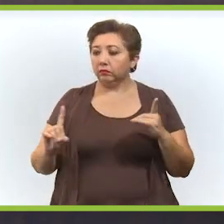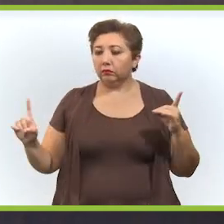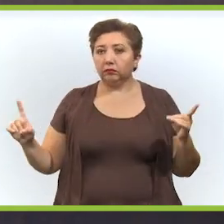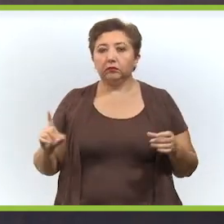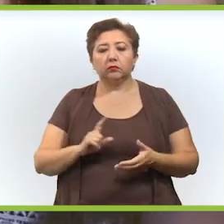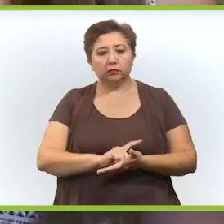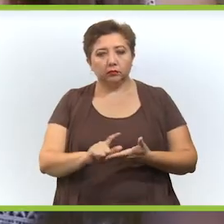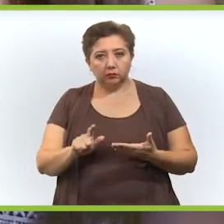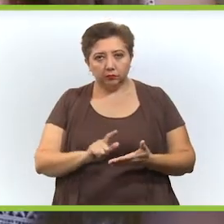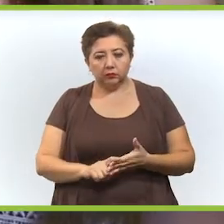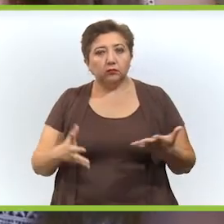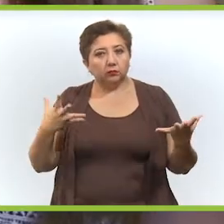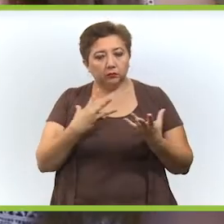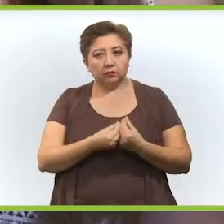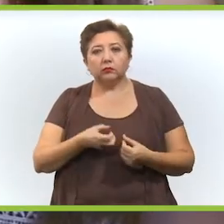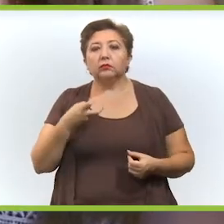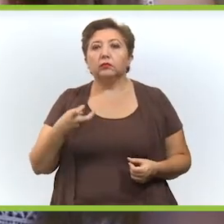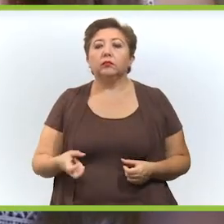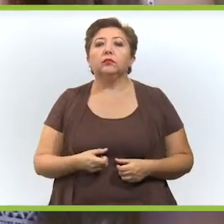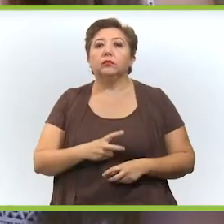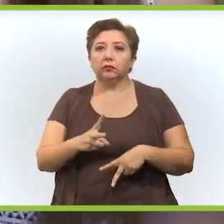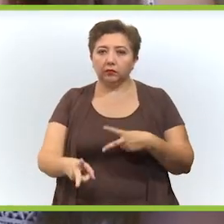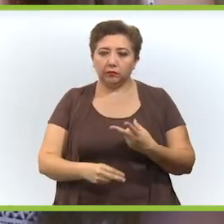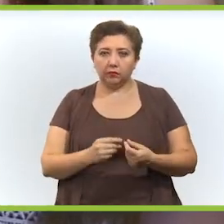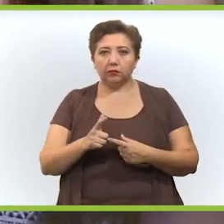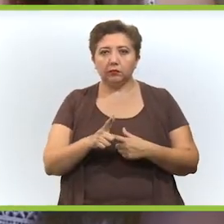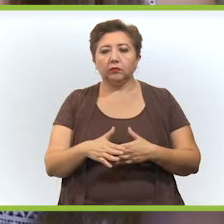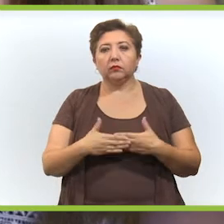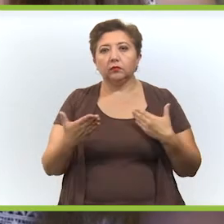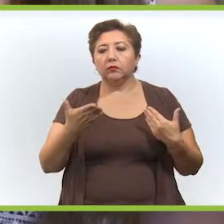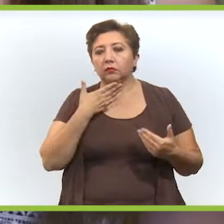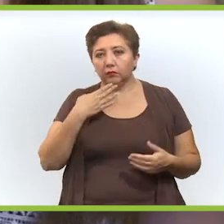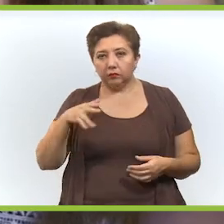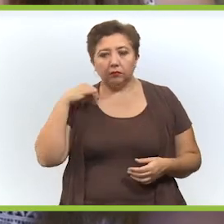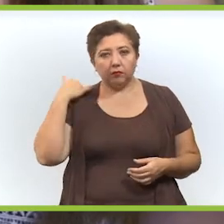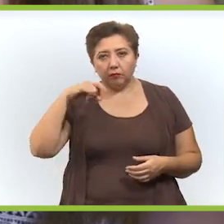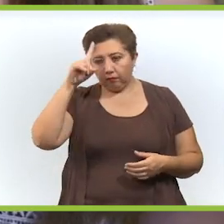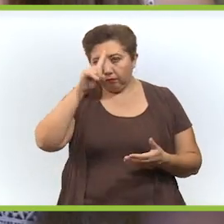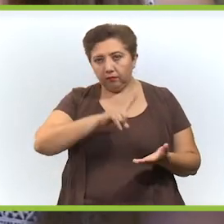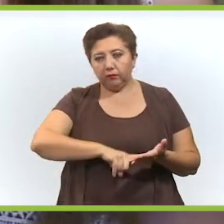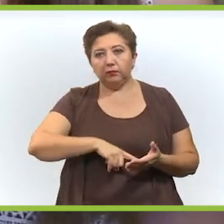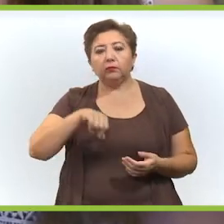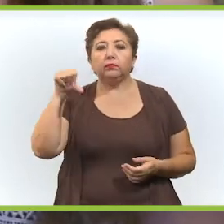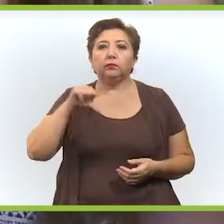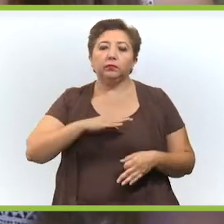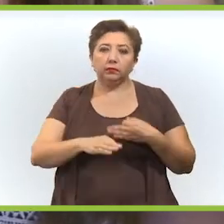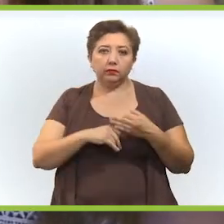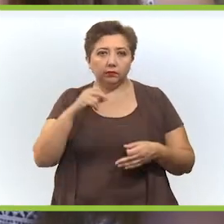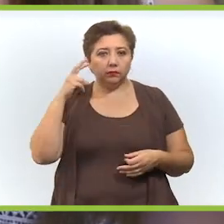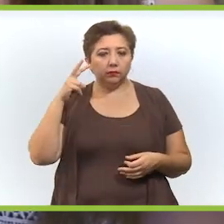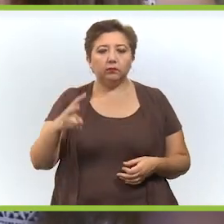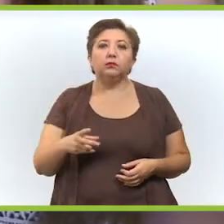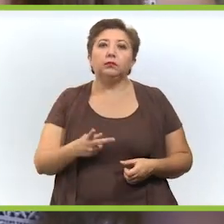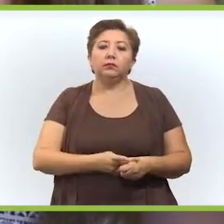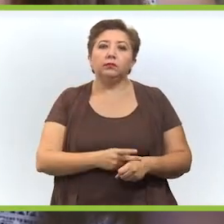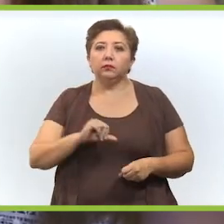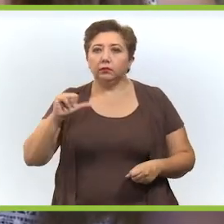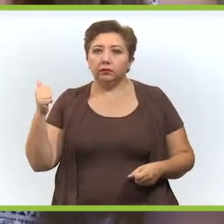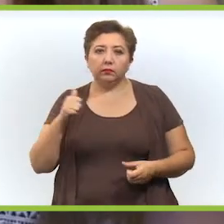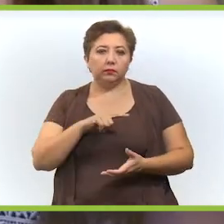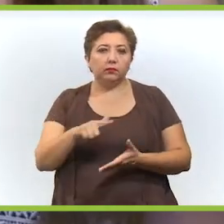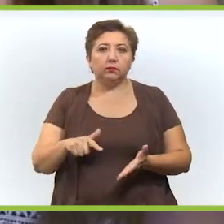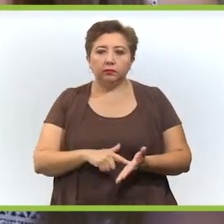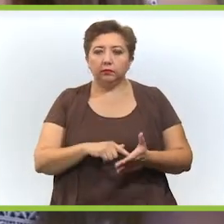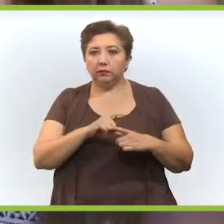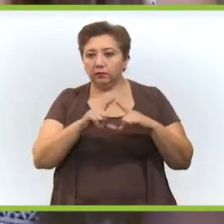avanzando muy bien en Yucatán. Creo que hoy todos estamos viendo lo que está pasando en otros lugares del país, en la Ciudad de México, lo que está pasando en países